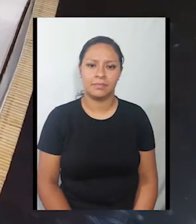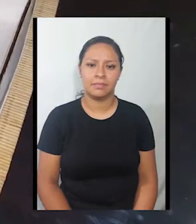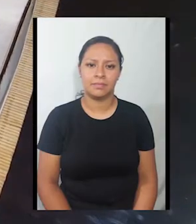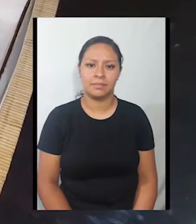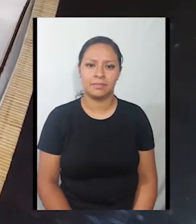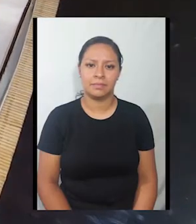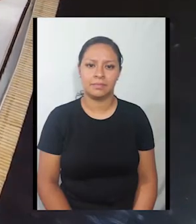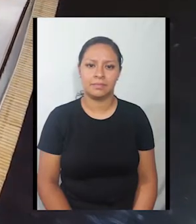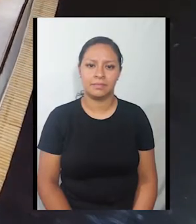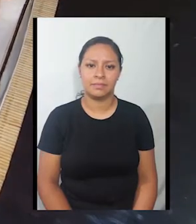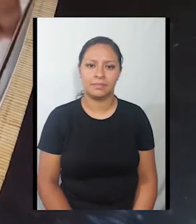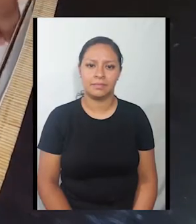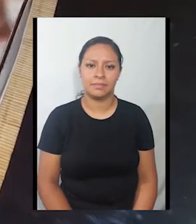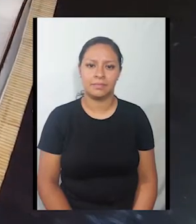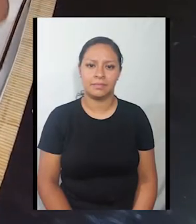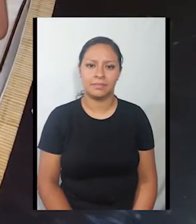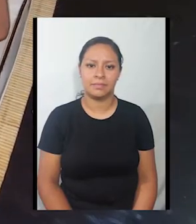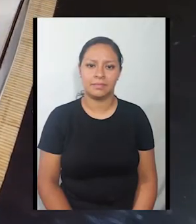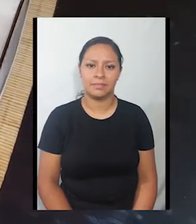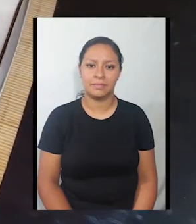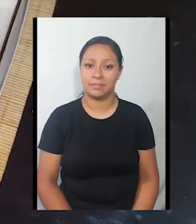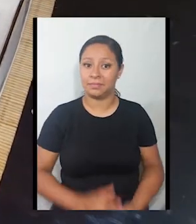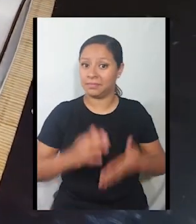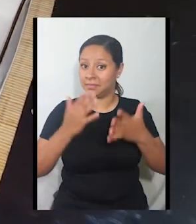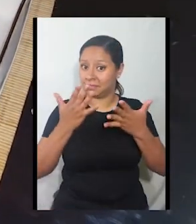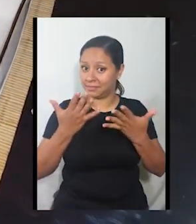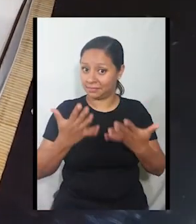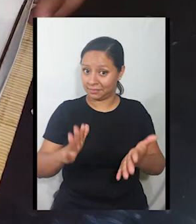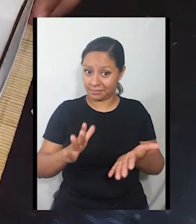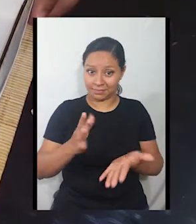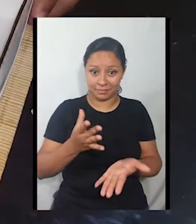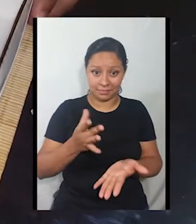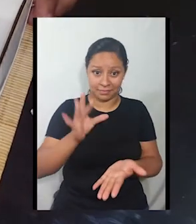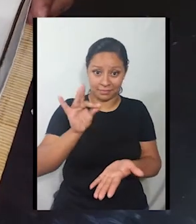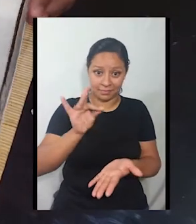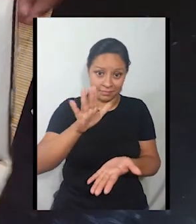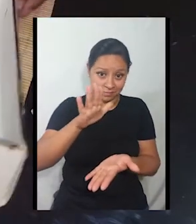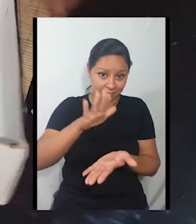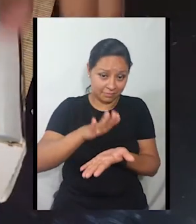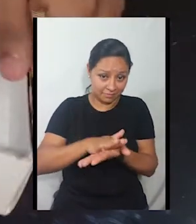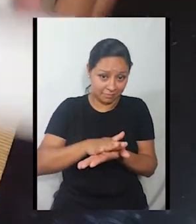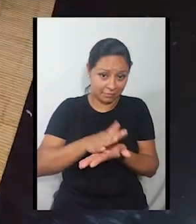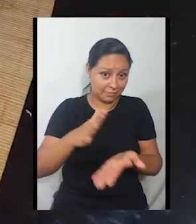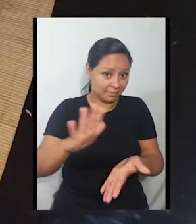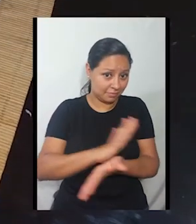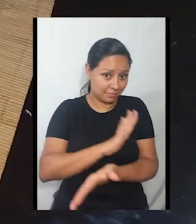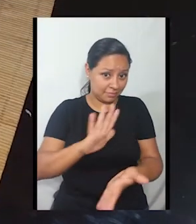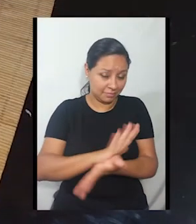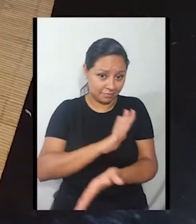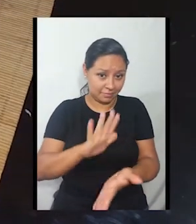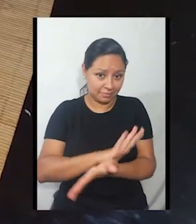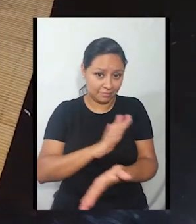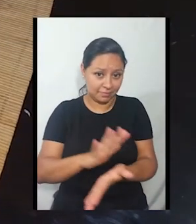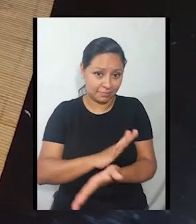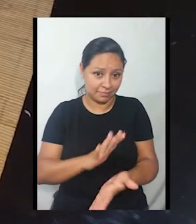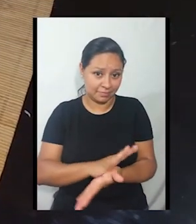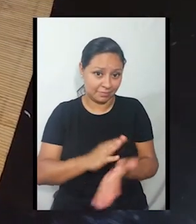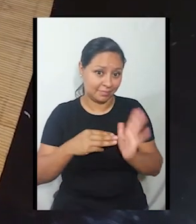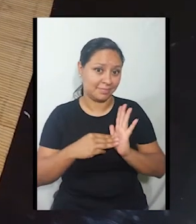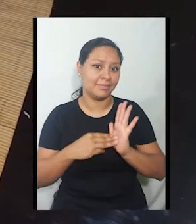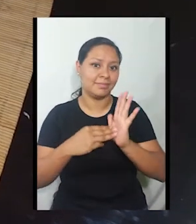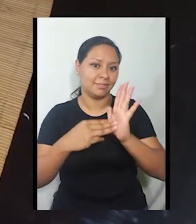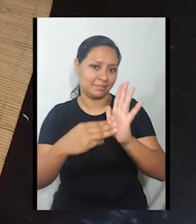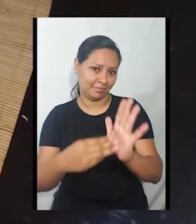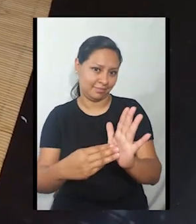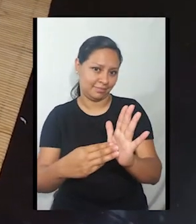Una vez que hemos pegado nuestra hoja de papel cebolla, nos quedará así de